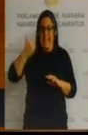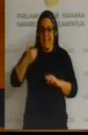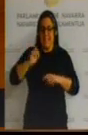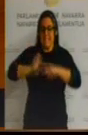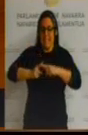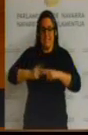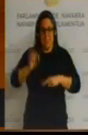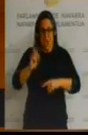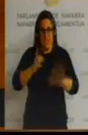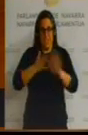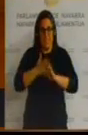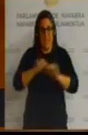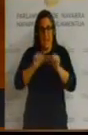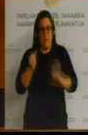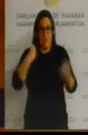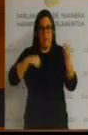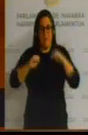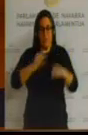de la manera anterior del alcalde